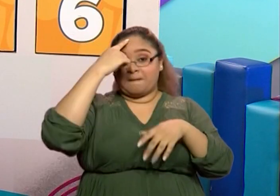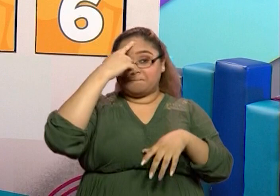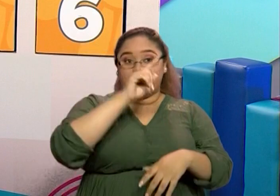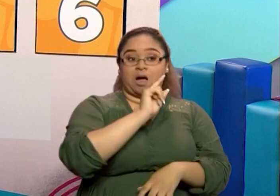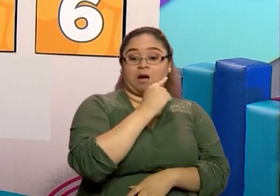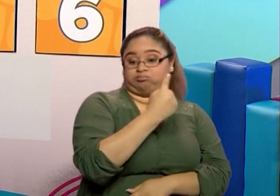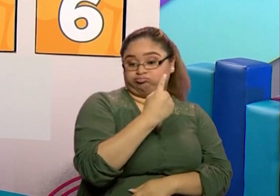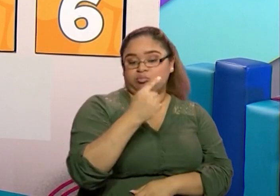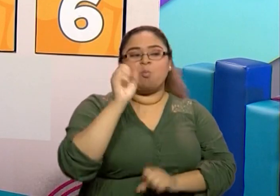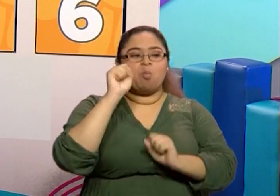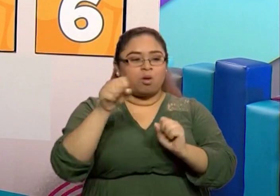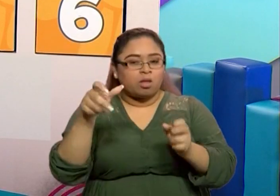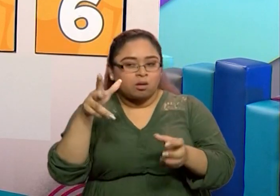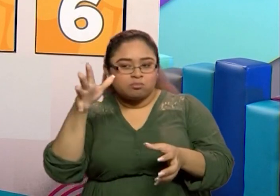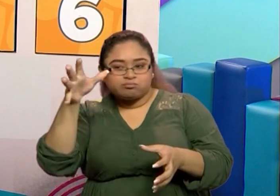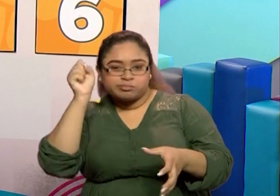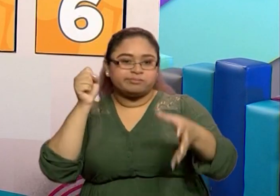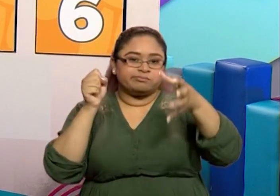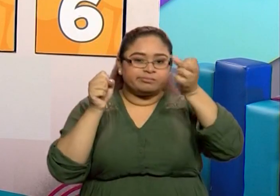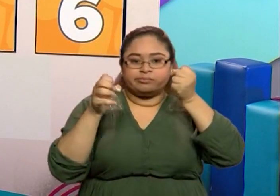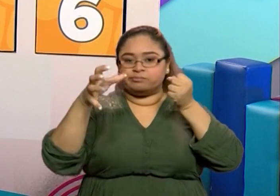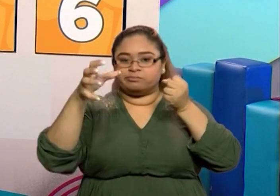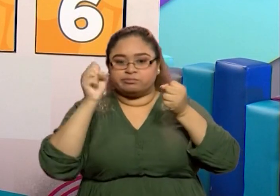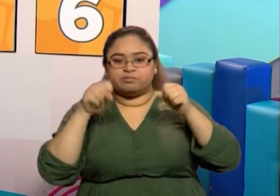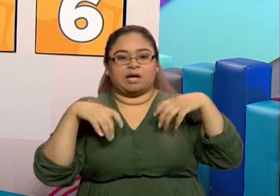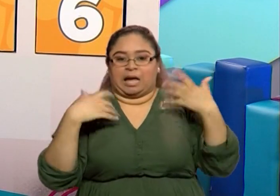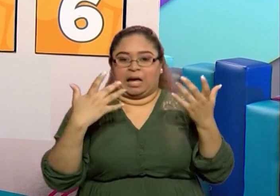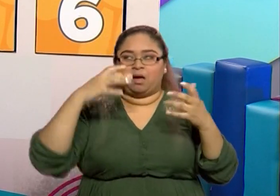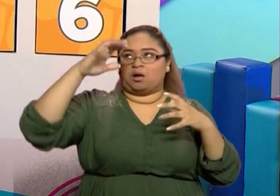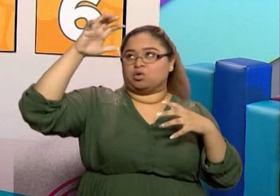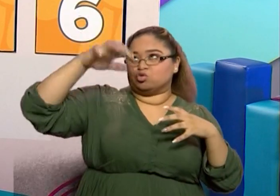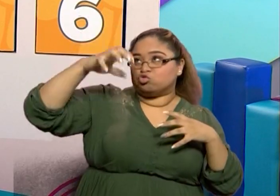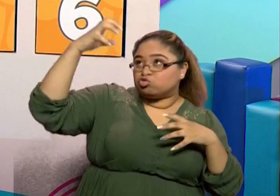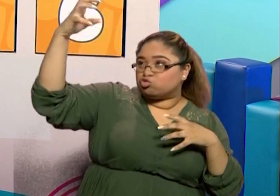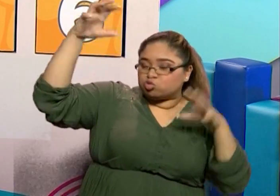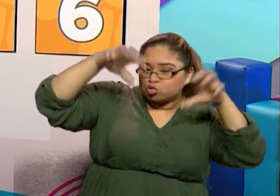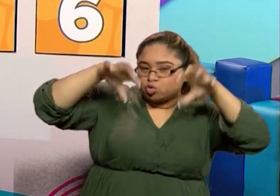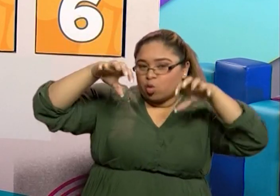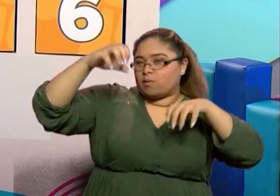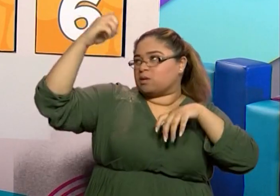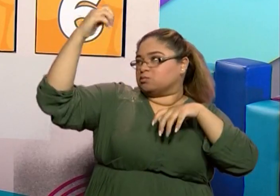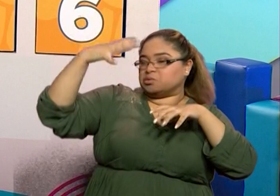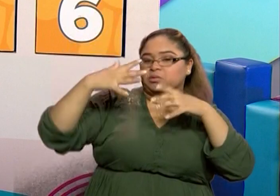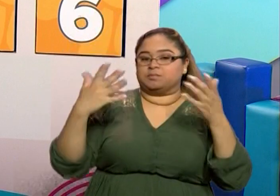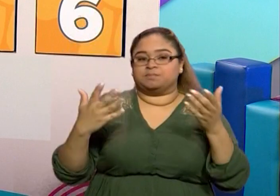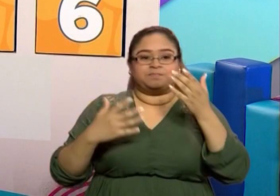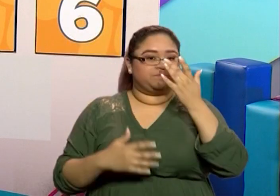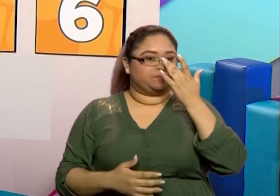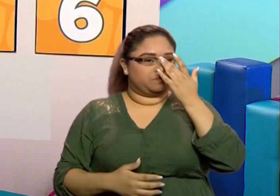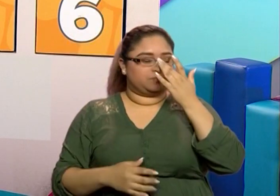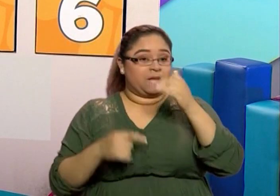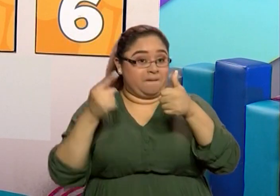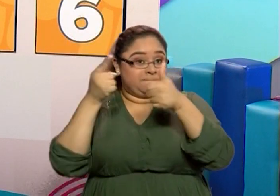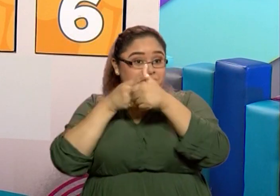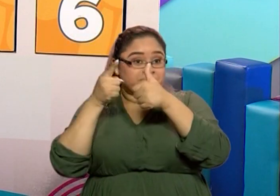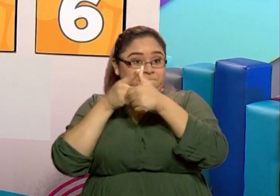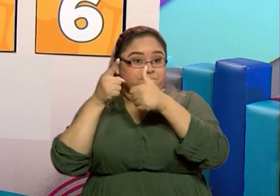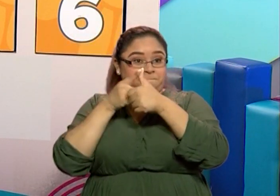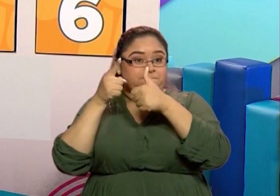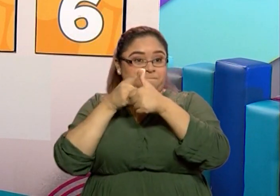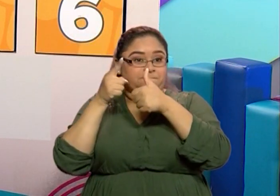asociar los fenómenos que vamos a ver. El primer fenómeno que tenemos aquí